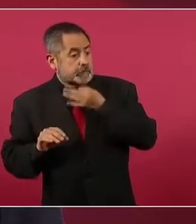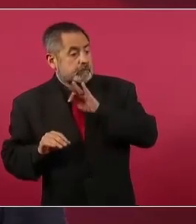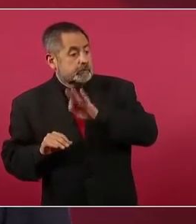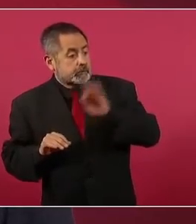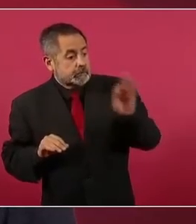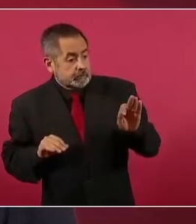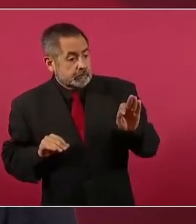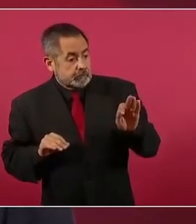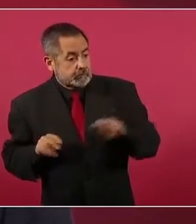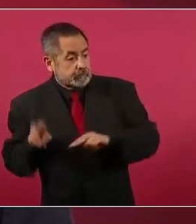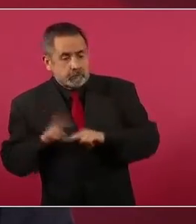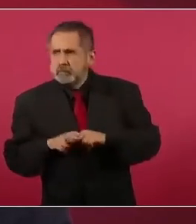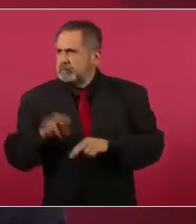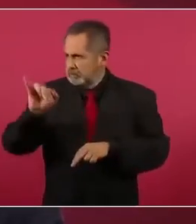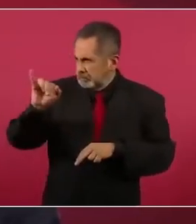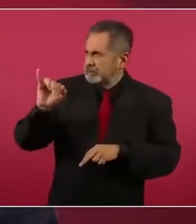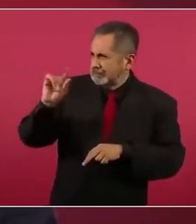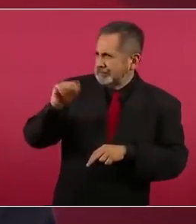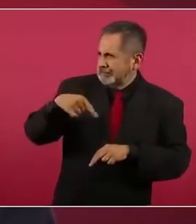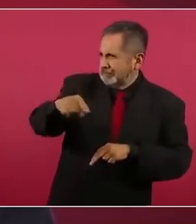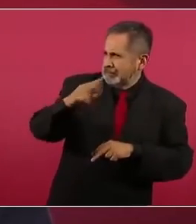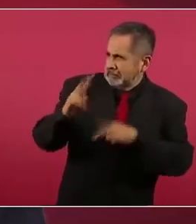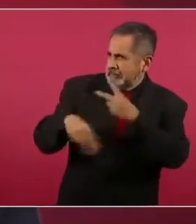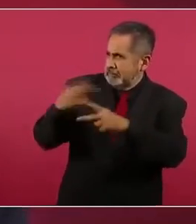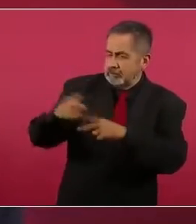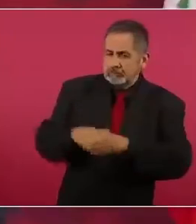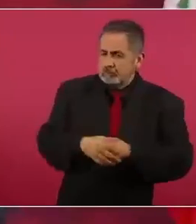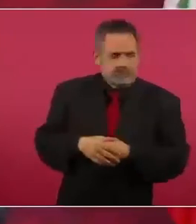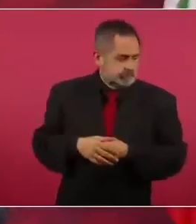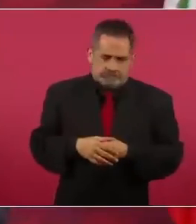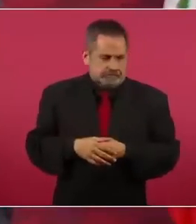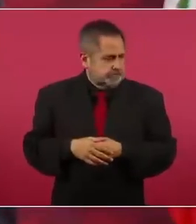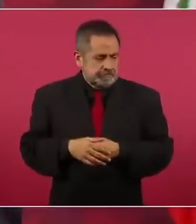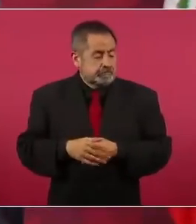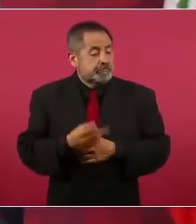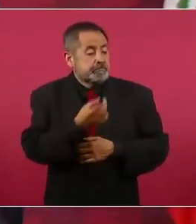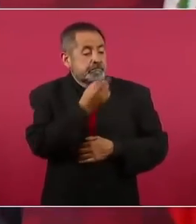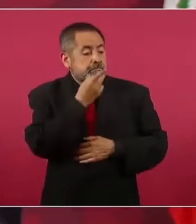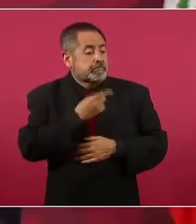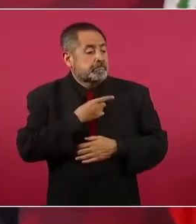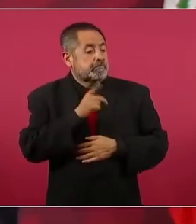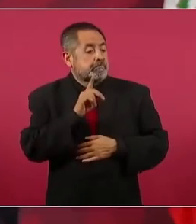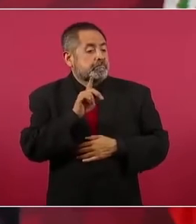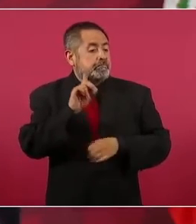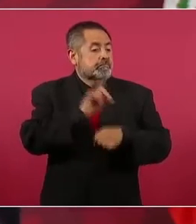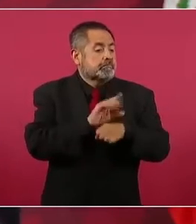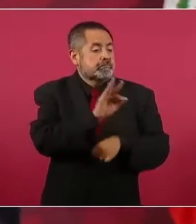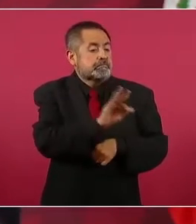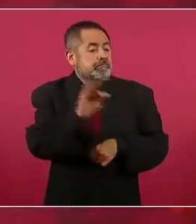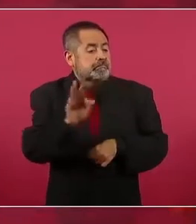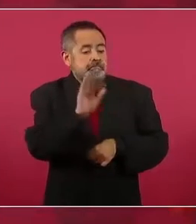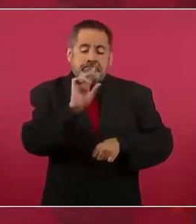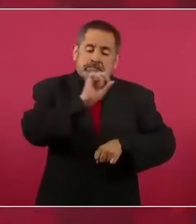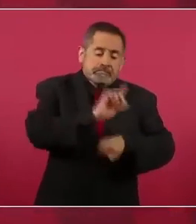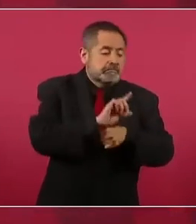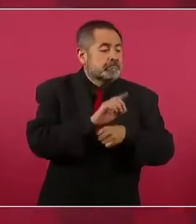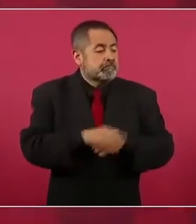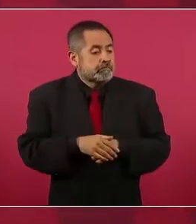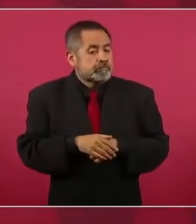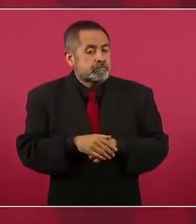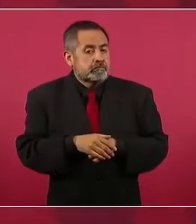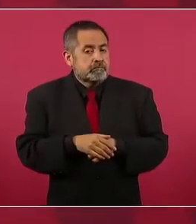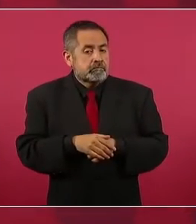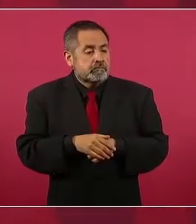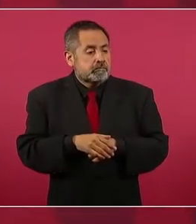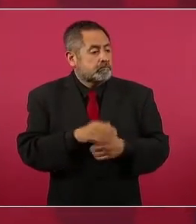Ya voy a ir, chico, ya voy a ir. No, todos van,